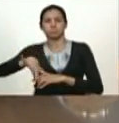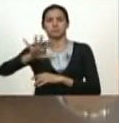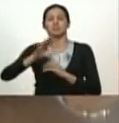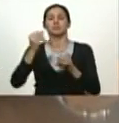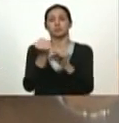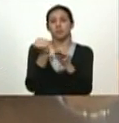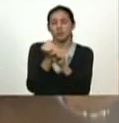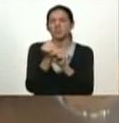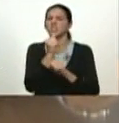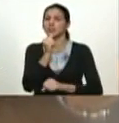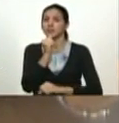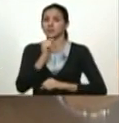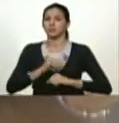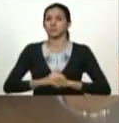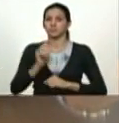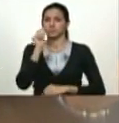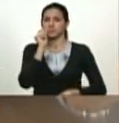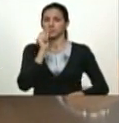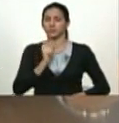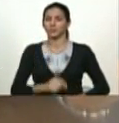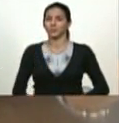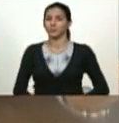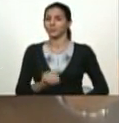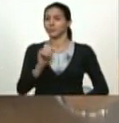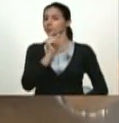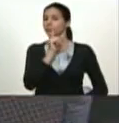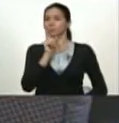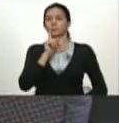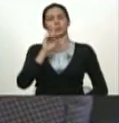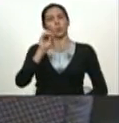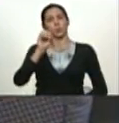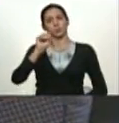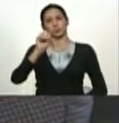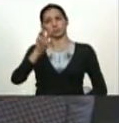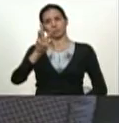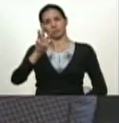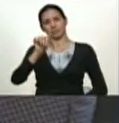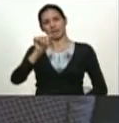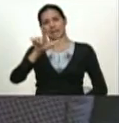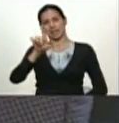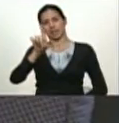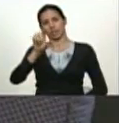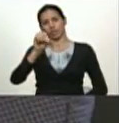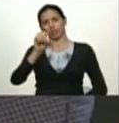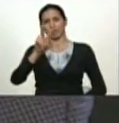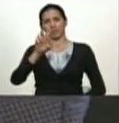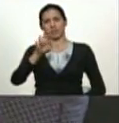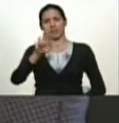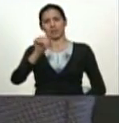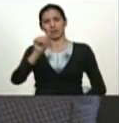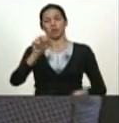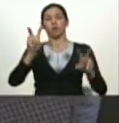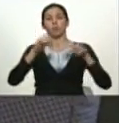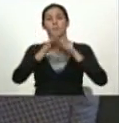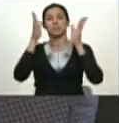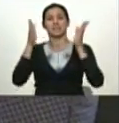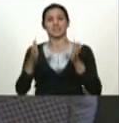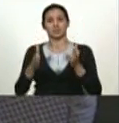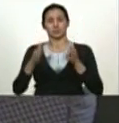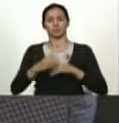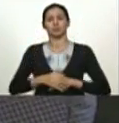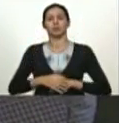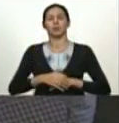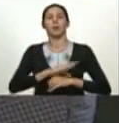bases se trata del compañero Osvaldo Vera nuevo ministro del poder popular del